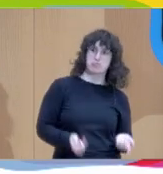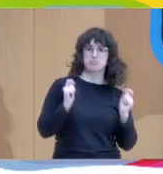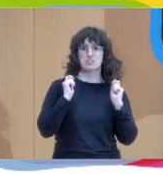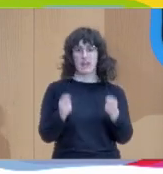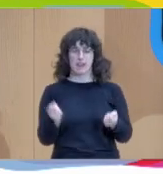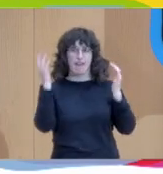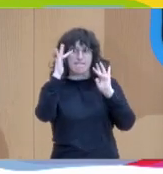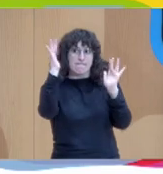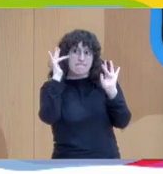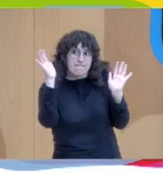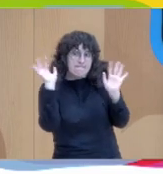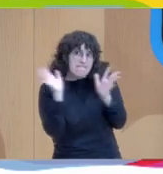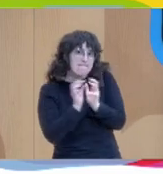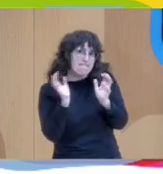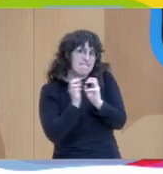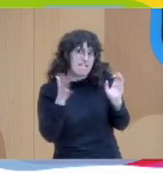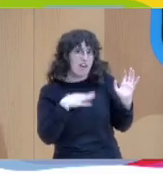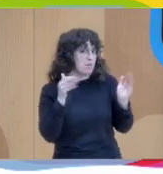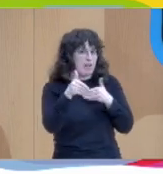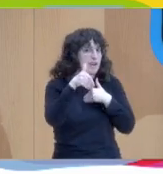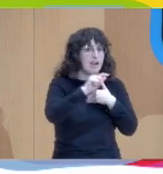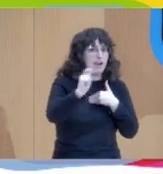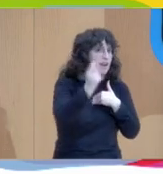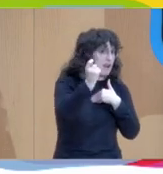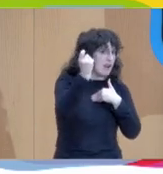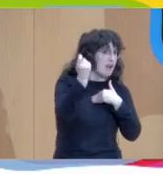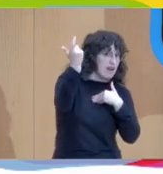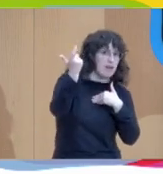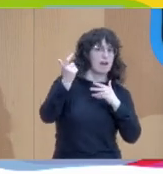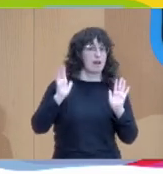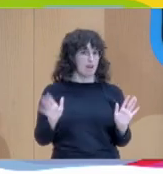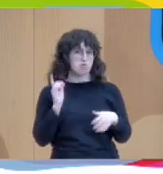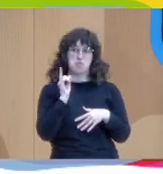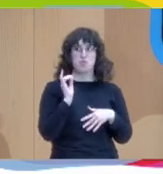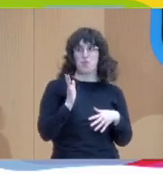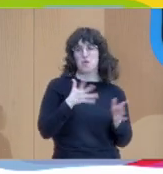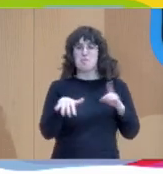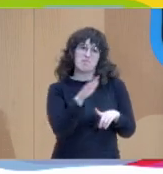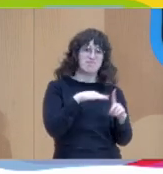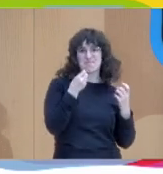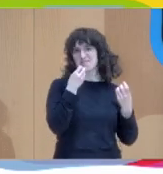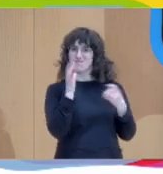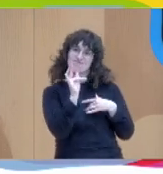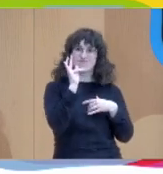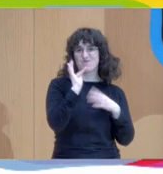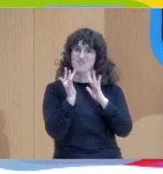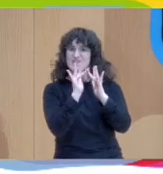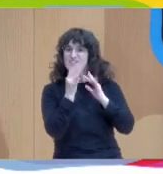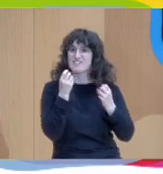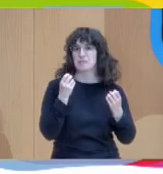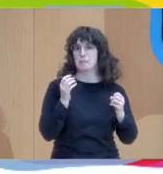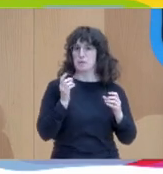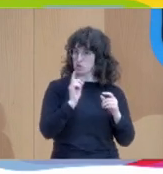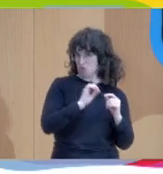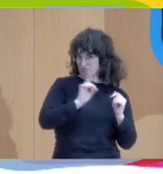posibilidad de que vamos a poder hacer cosas. Pero no solo es que haya buena energía y buen rollo sino que además este método,